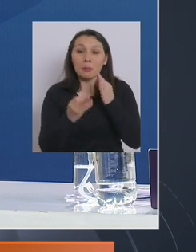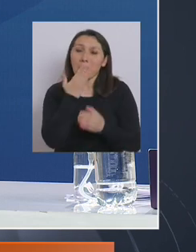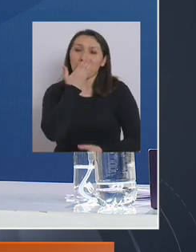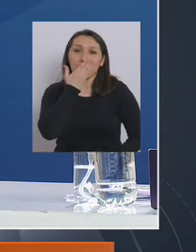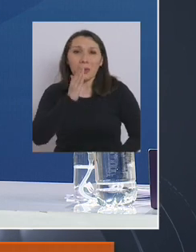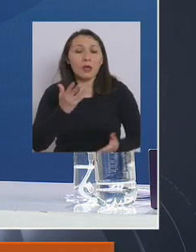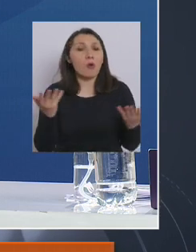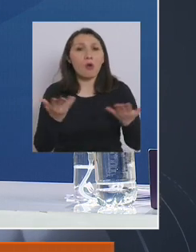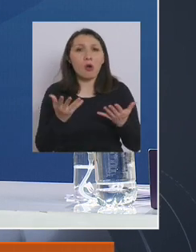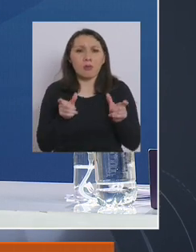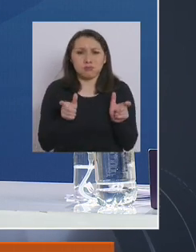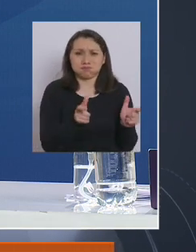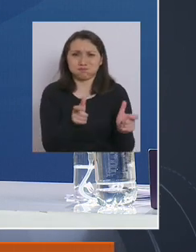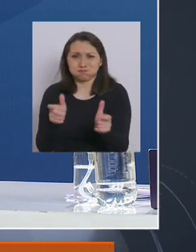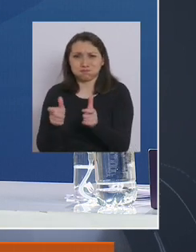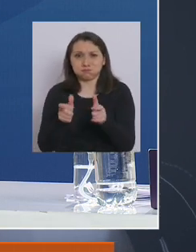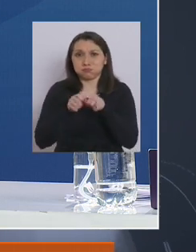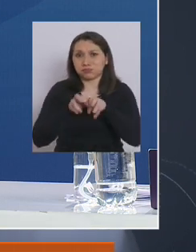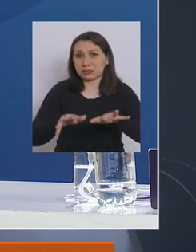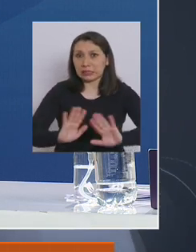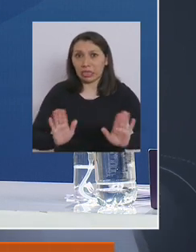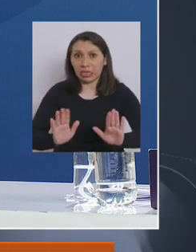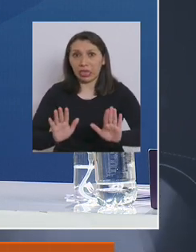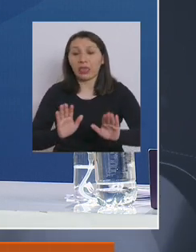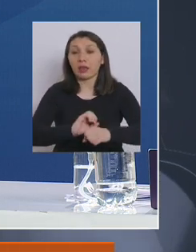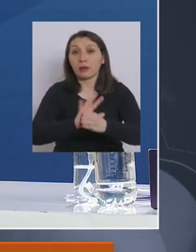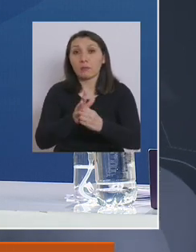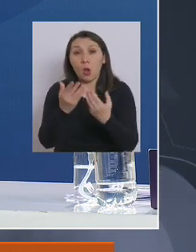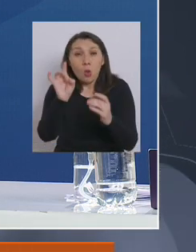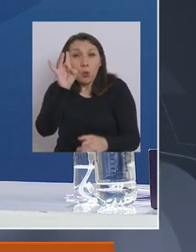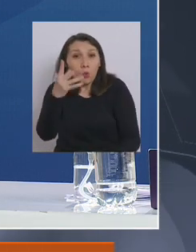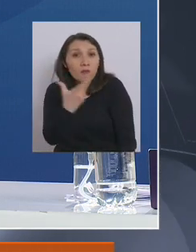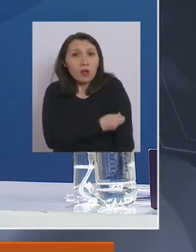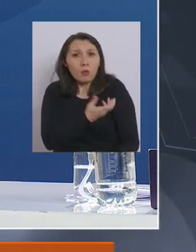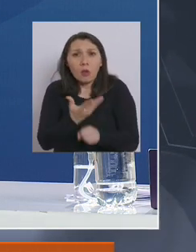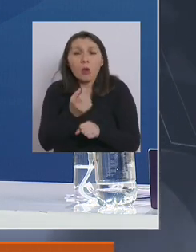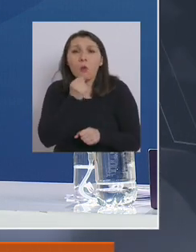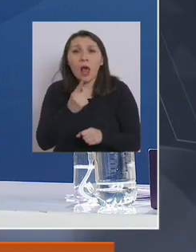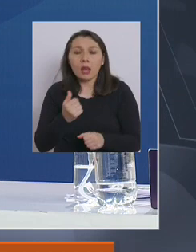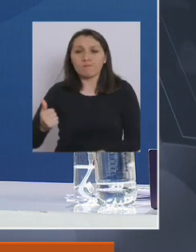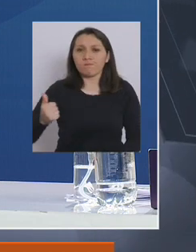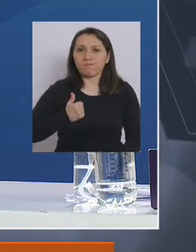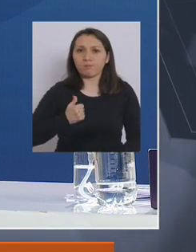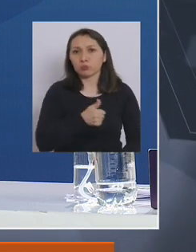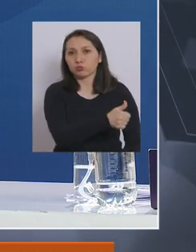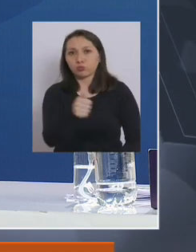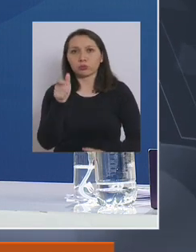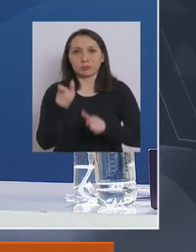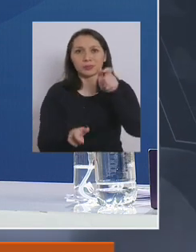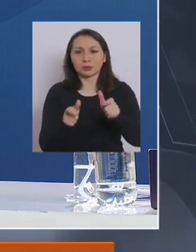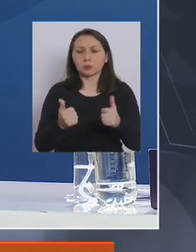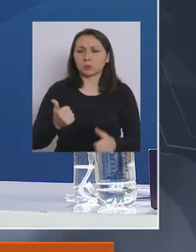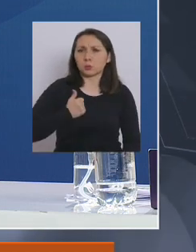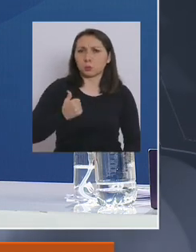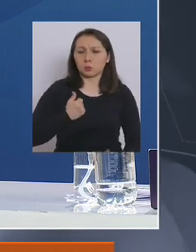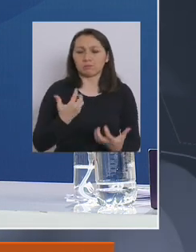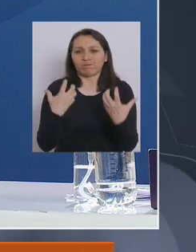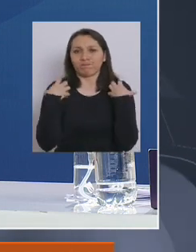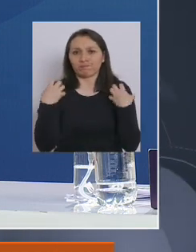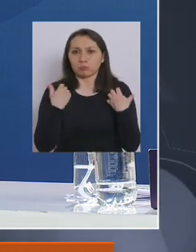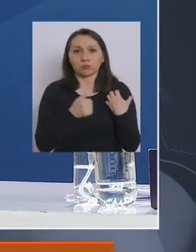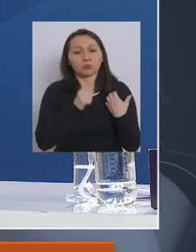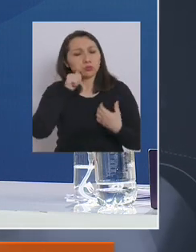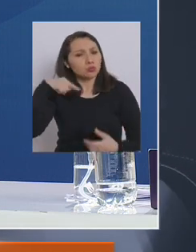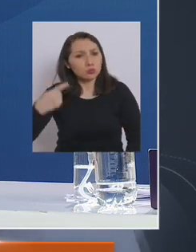mejor manera de contener esta pandemia y la única vacuna que tenemos hoy día es la conducta de todos nosotros, el comportamiento que